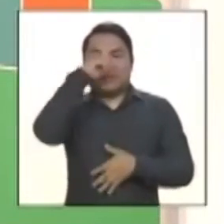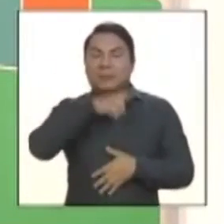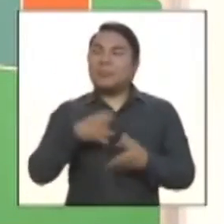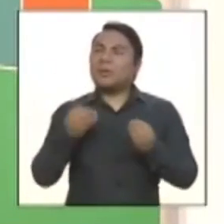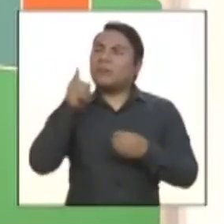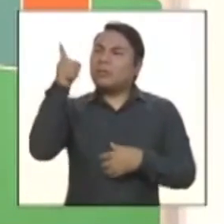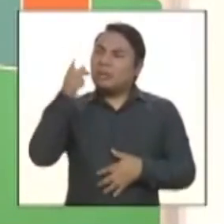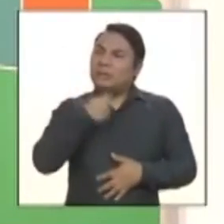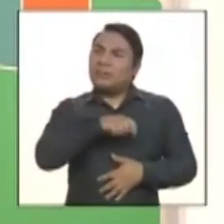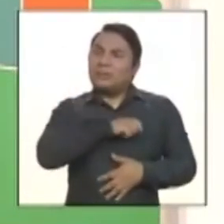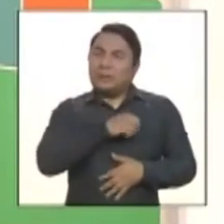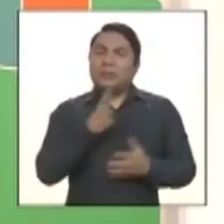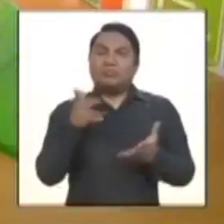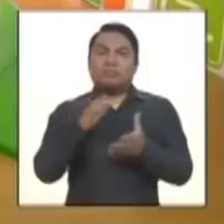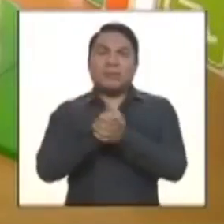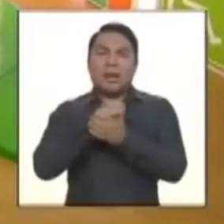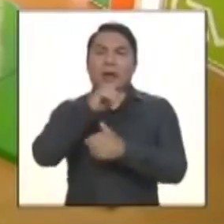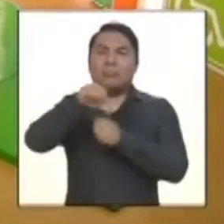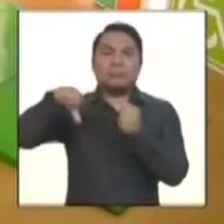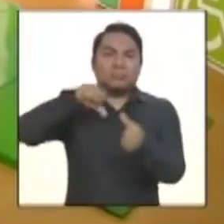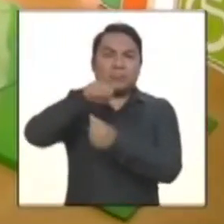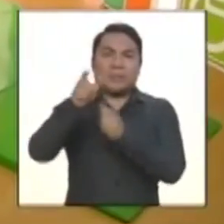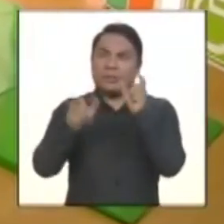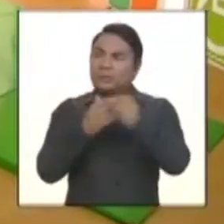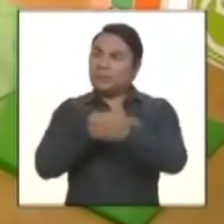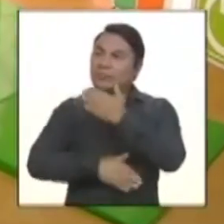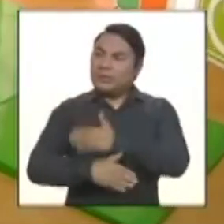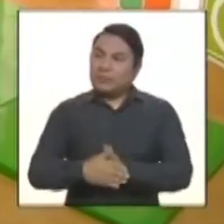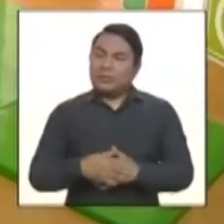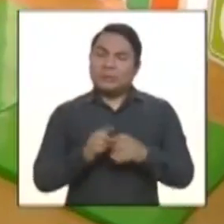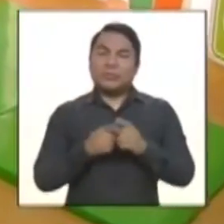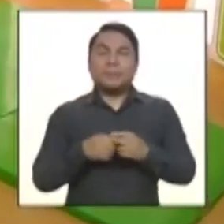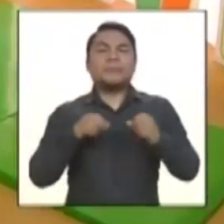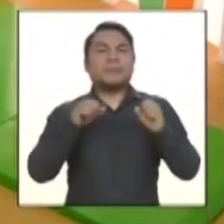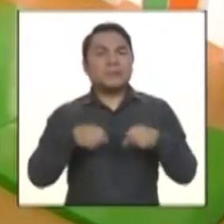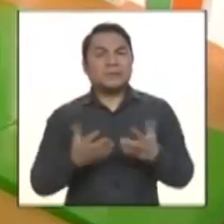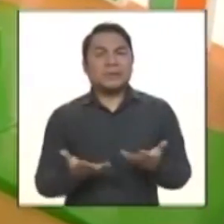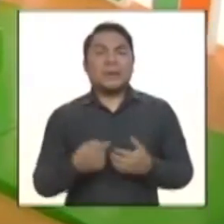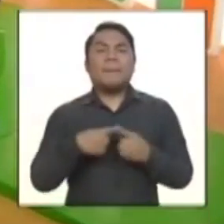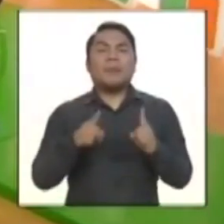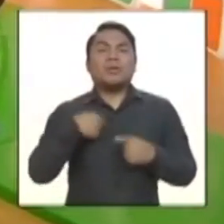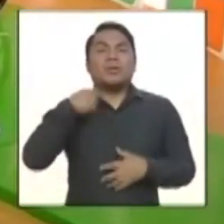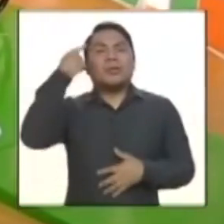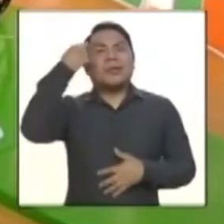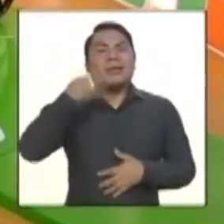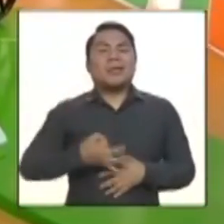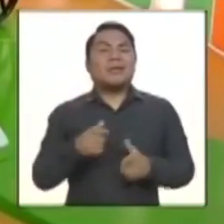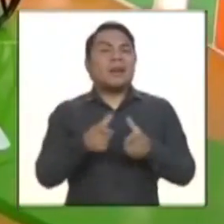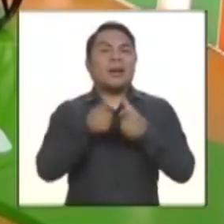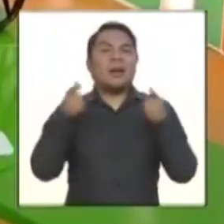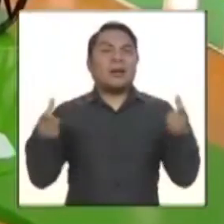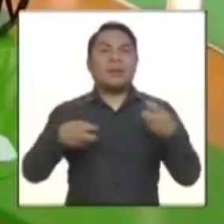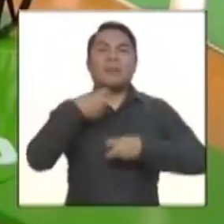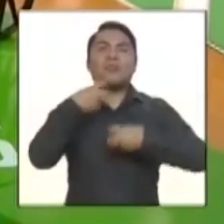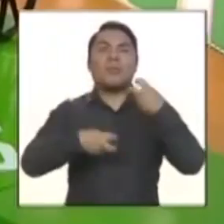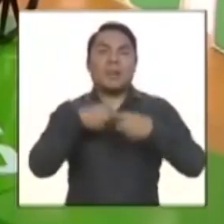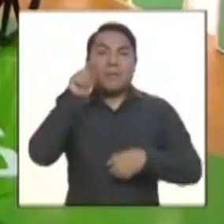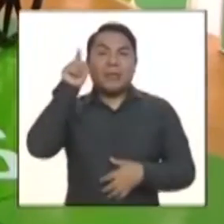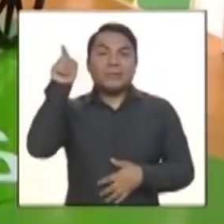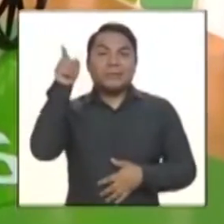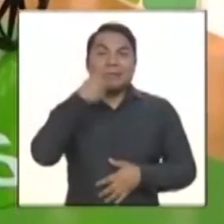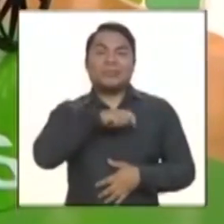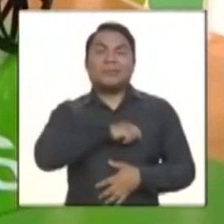que es una ciudad amigable, ¿no? Para la persona con discapacidad. Yo creo que uno de los grandes problemas es el tema legal, ¿no?